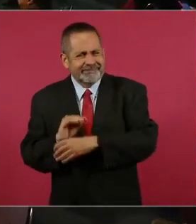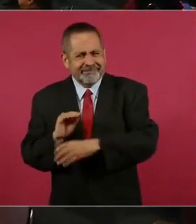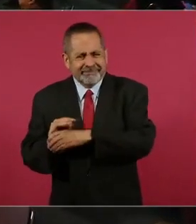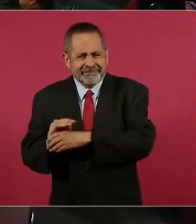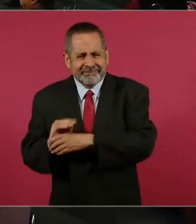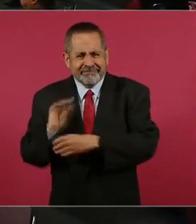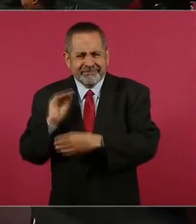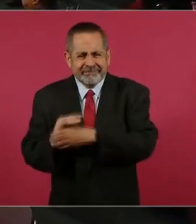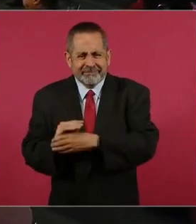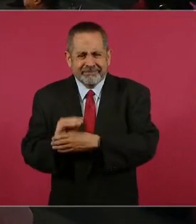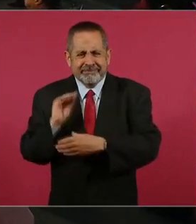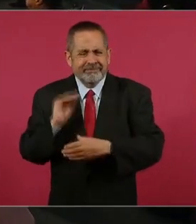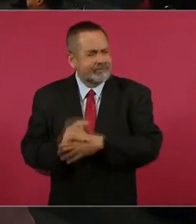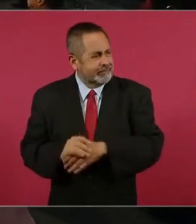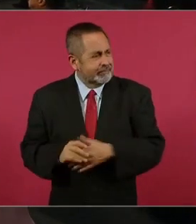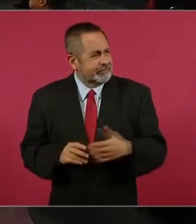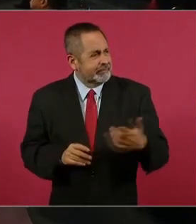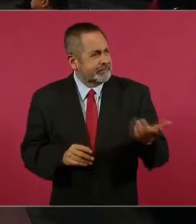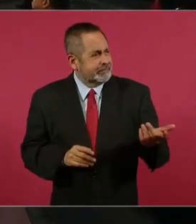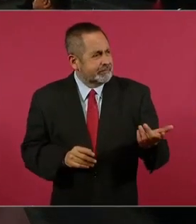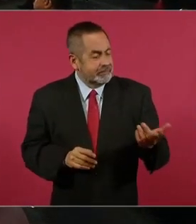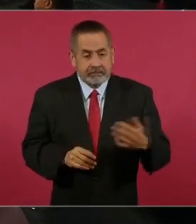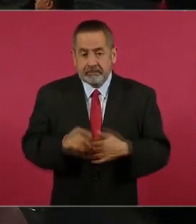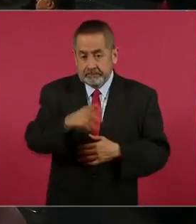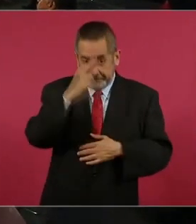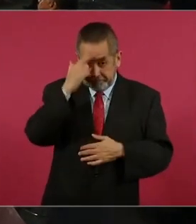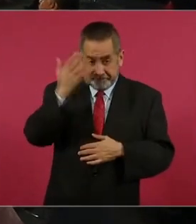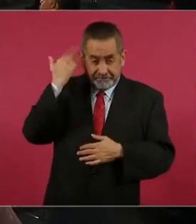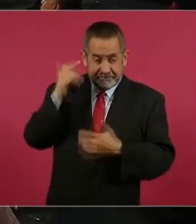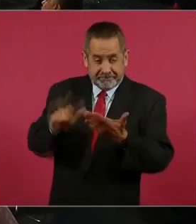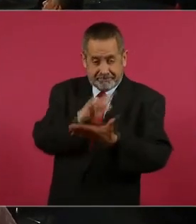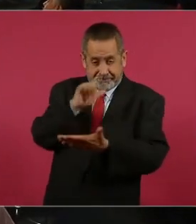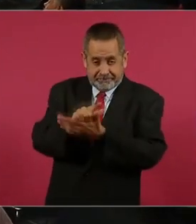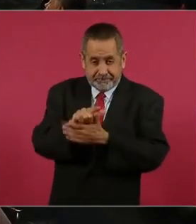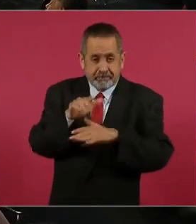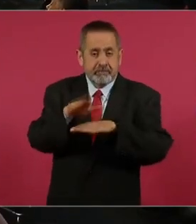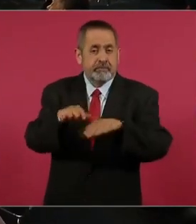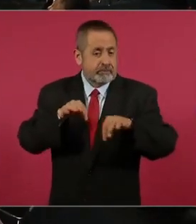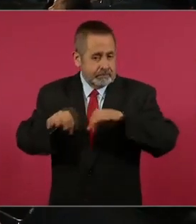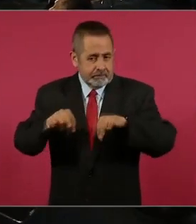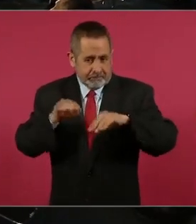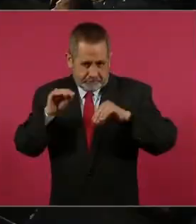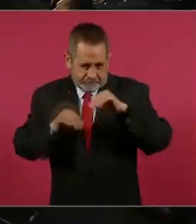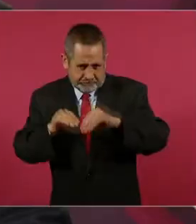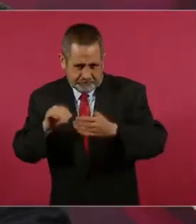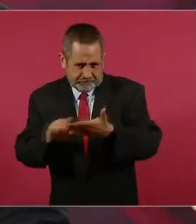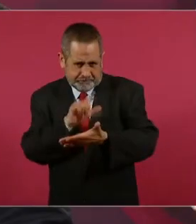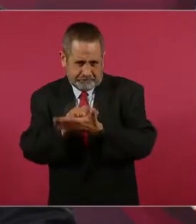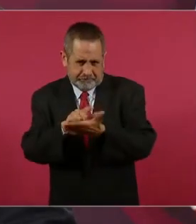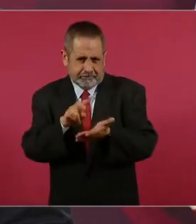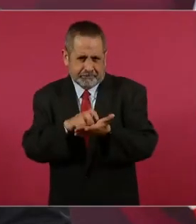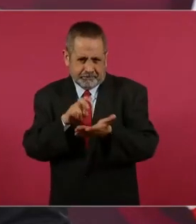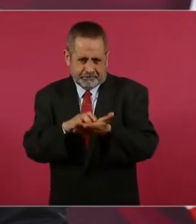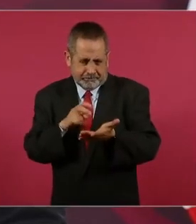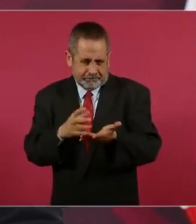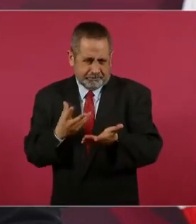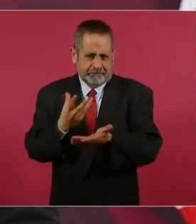Cuando se hace la reforma laboral para dejar